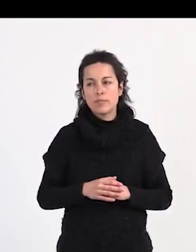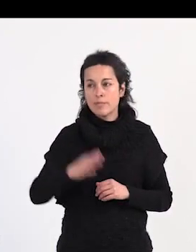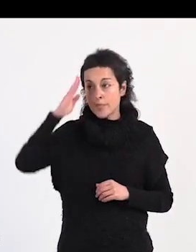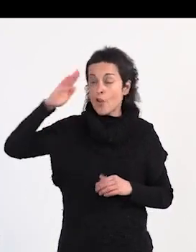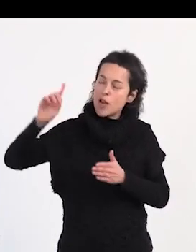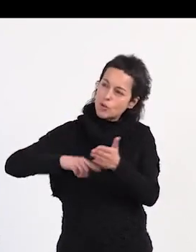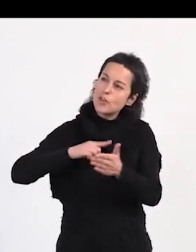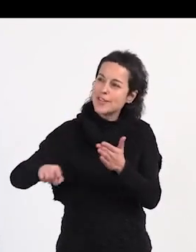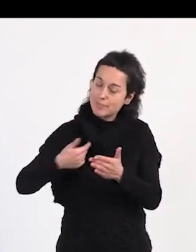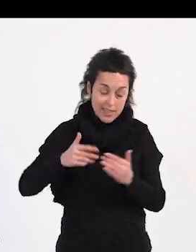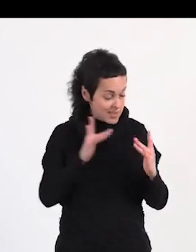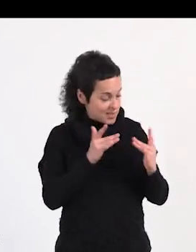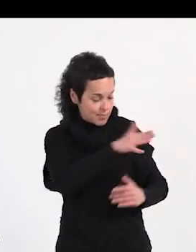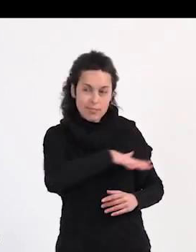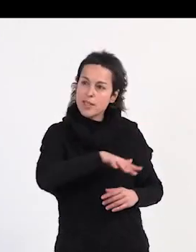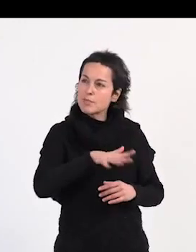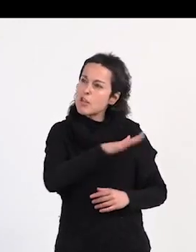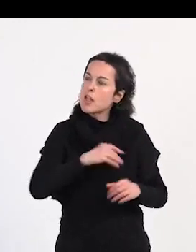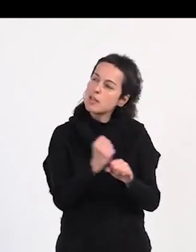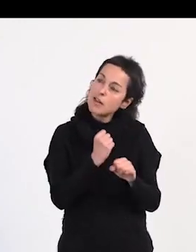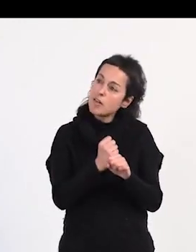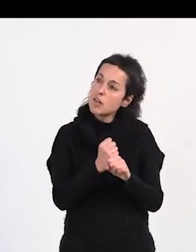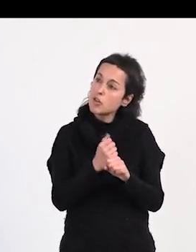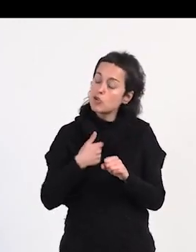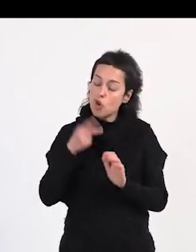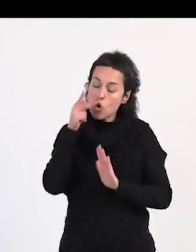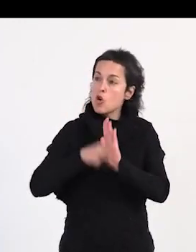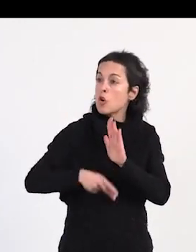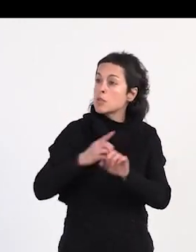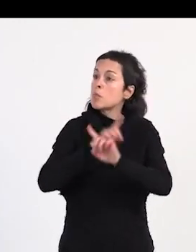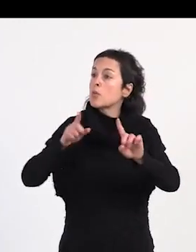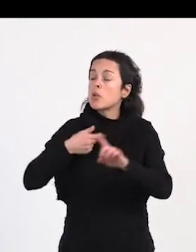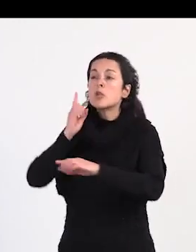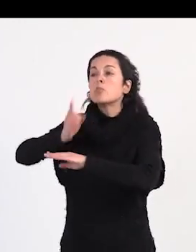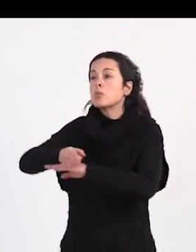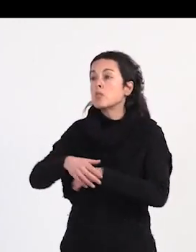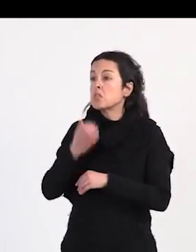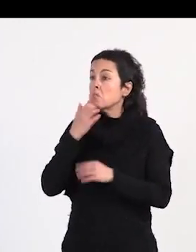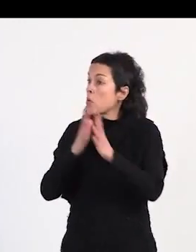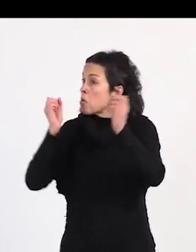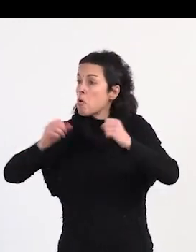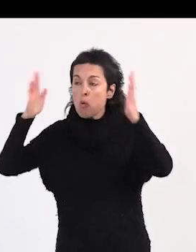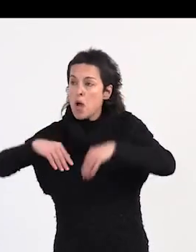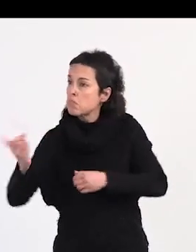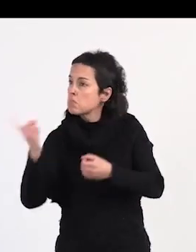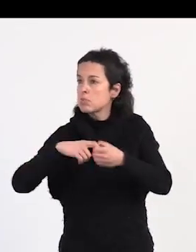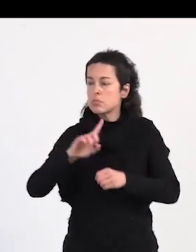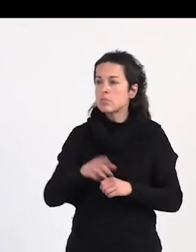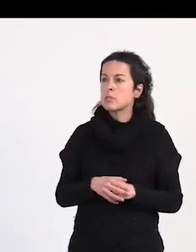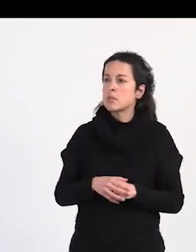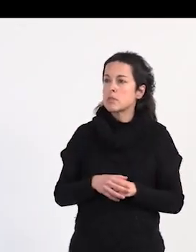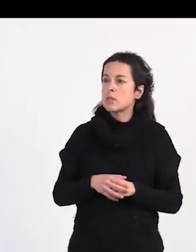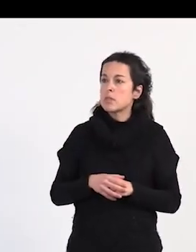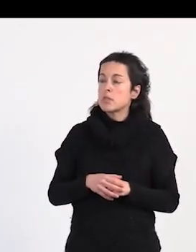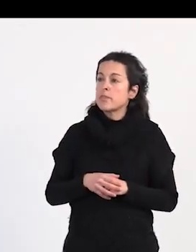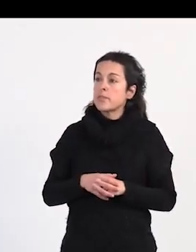Hola, bonicinista. Esta es mi cama. Todo esto es mi lugar de trabajo. Aquí pongo mis normas y mis condiciones. Si no está de acuerdo, simplemente no entra. La prostitución independiente